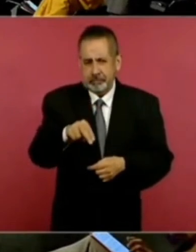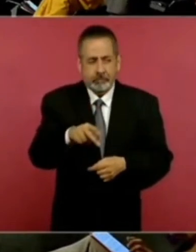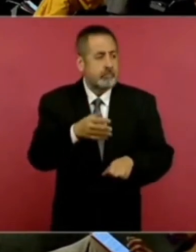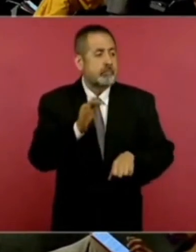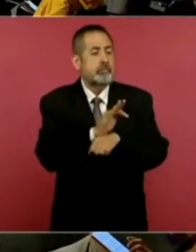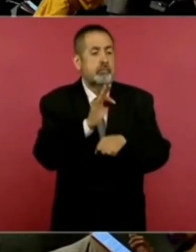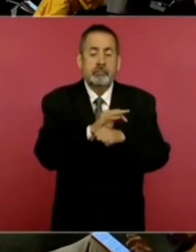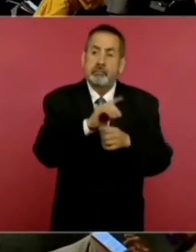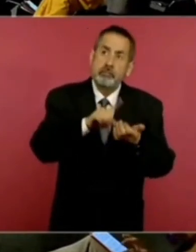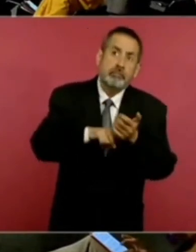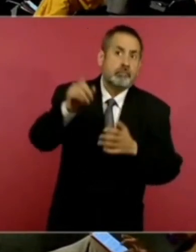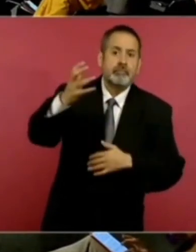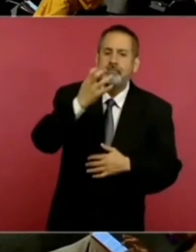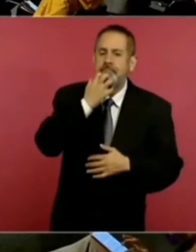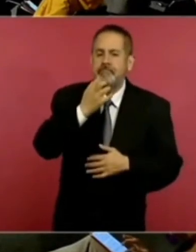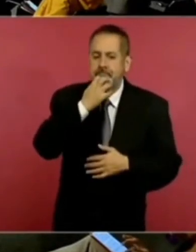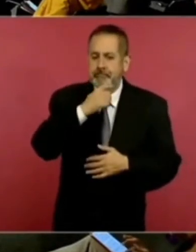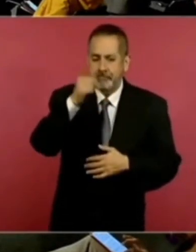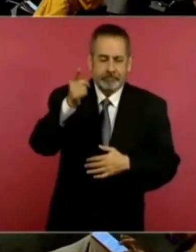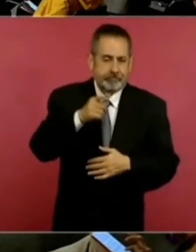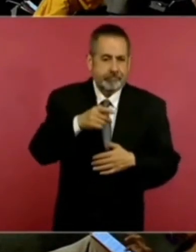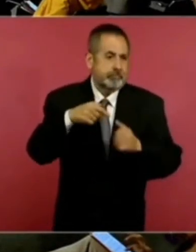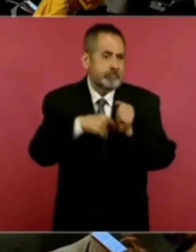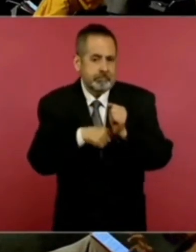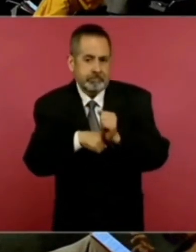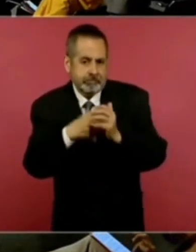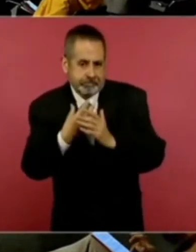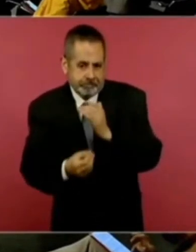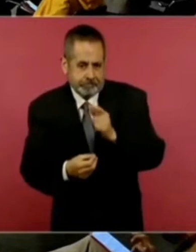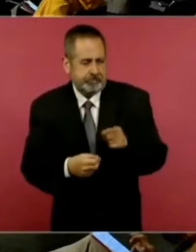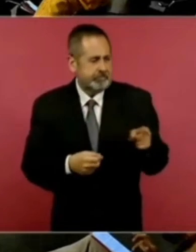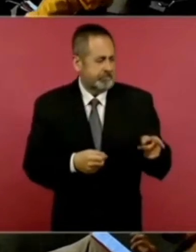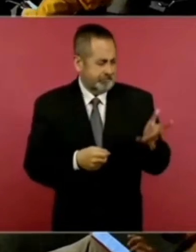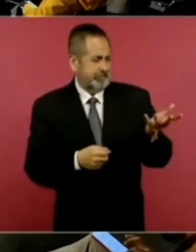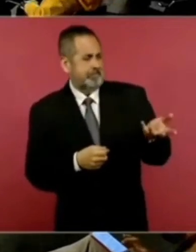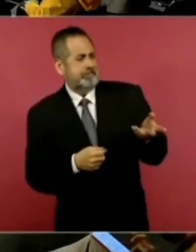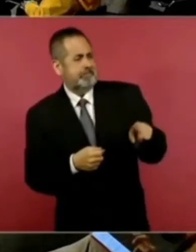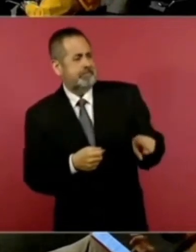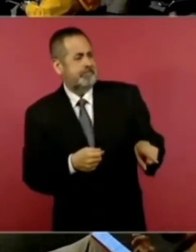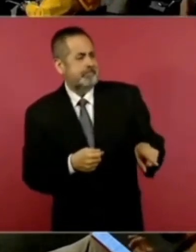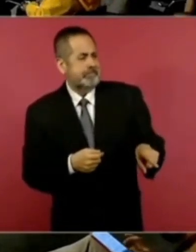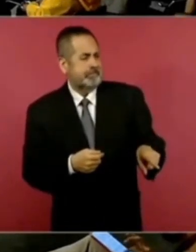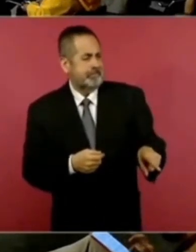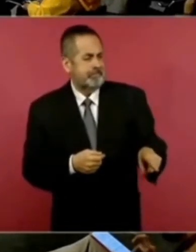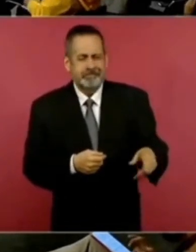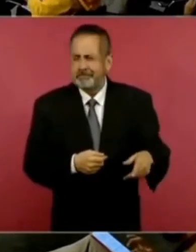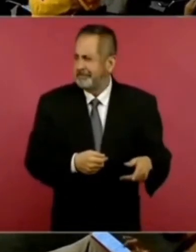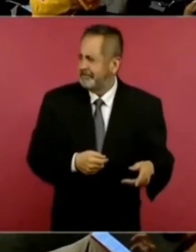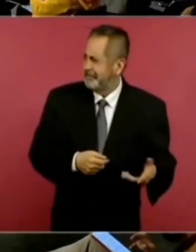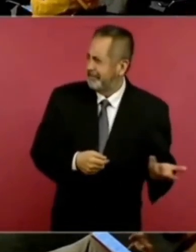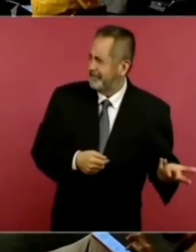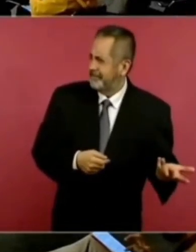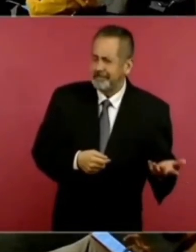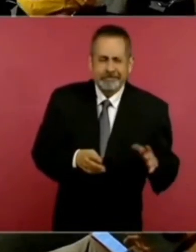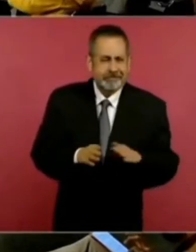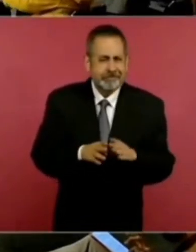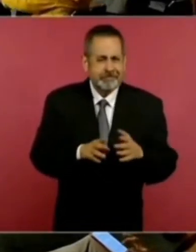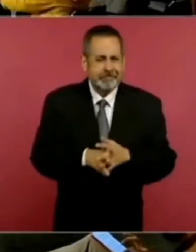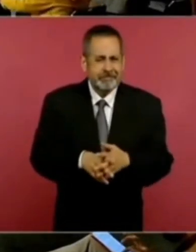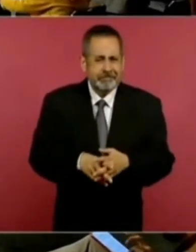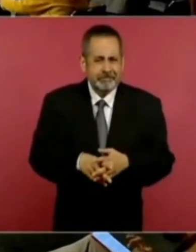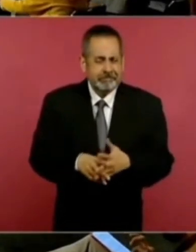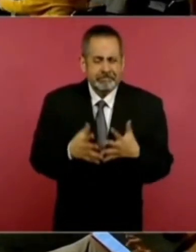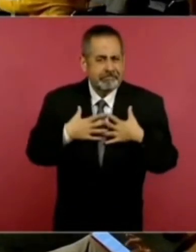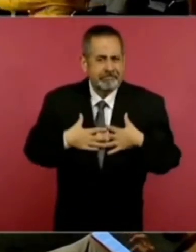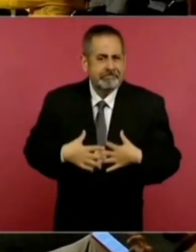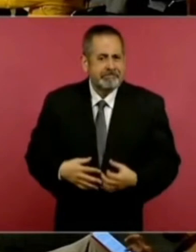Israel. y de manera inexplicable